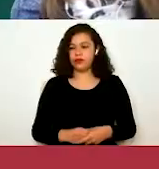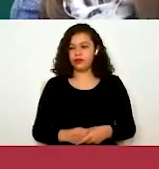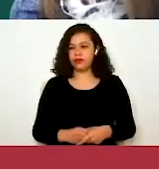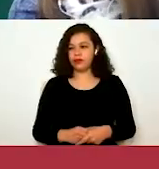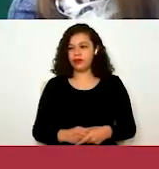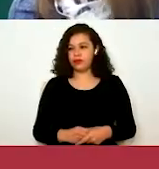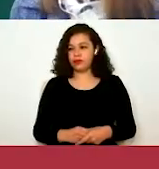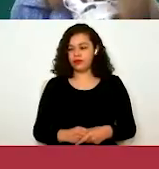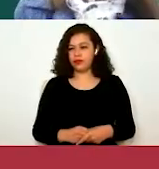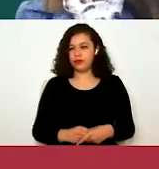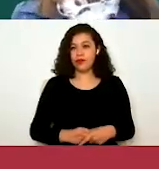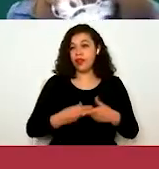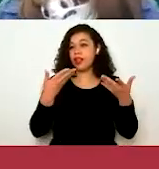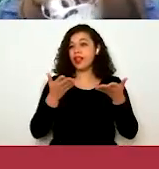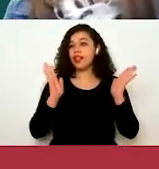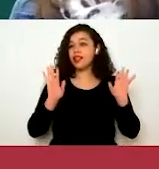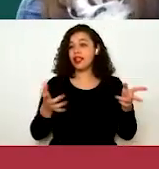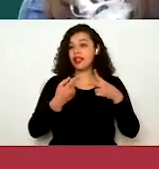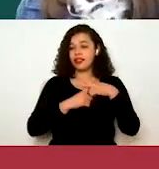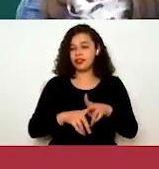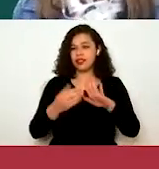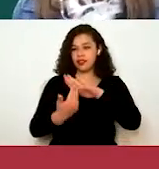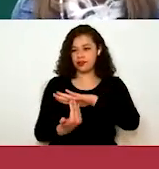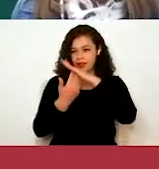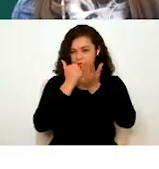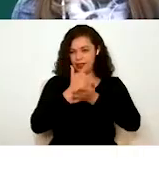Vamos a empezar entonces con mesa de ayuda.